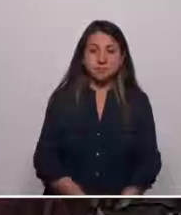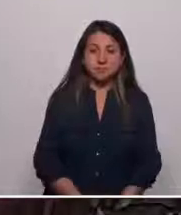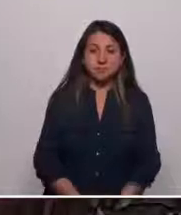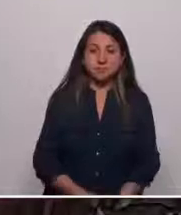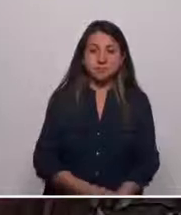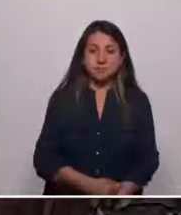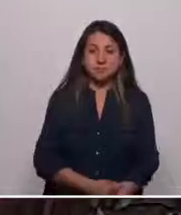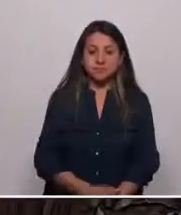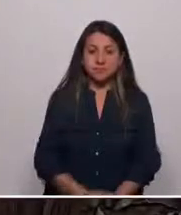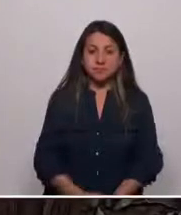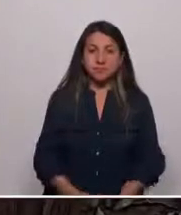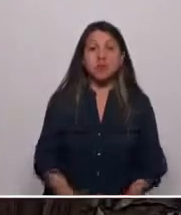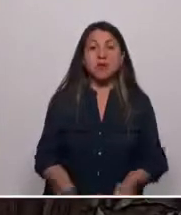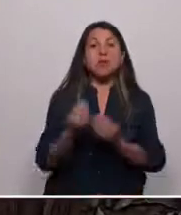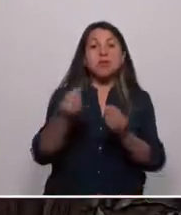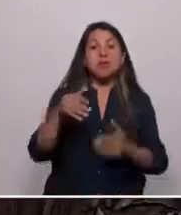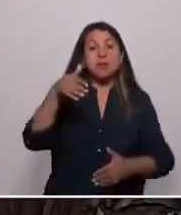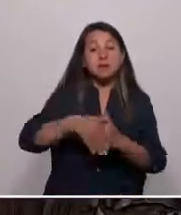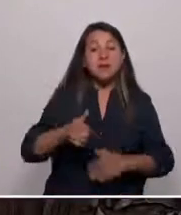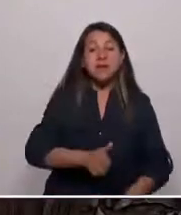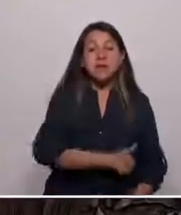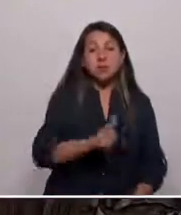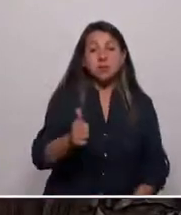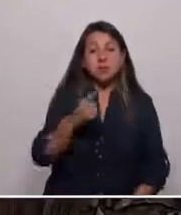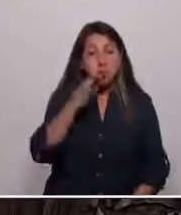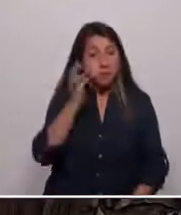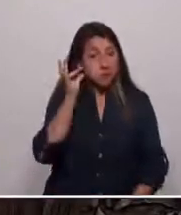Muy buenas tardes a todas y todos.